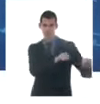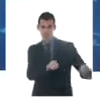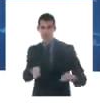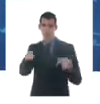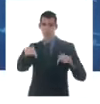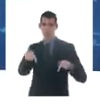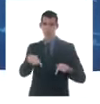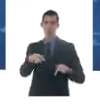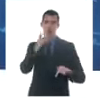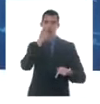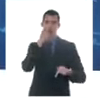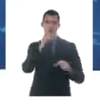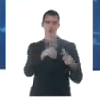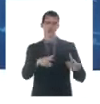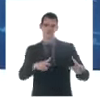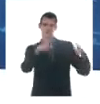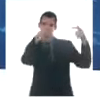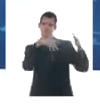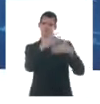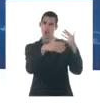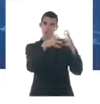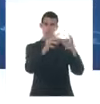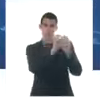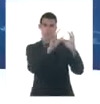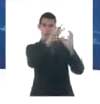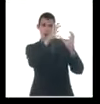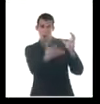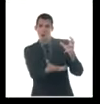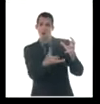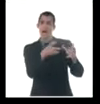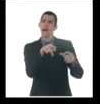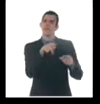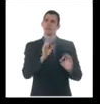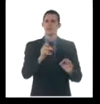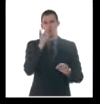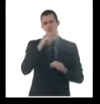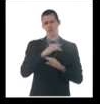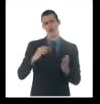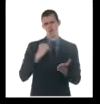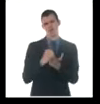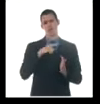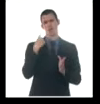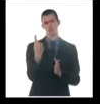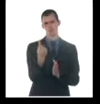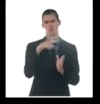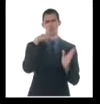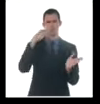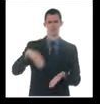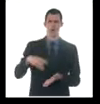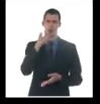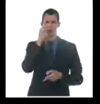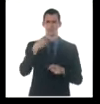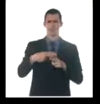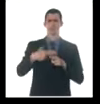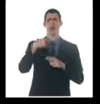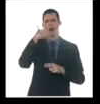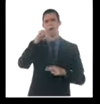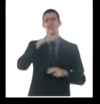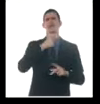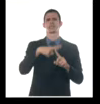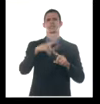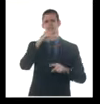fallecido en el accidente de la termoeléctrica Antonio Guiteras Alexis Bernardo Labrada Junco de 47 años de edad,